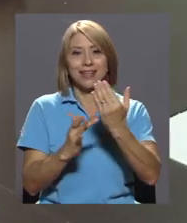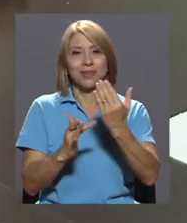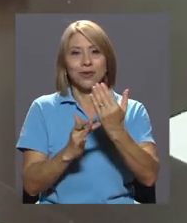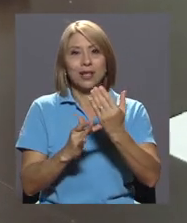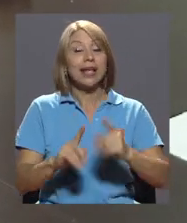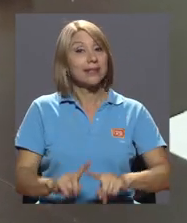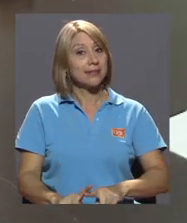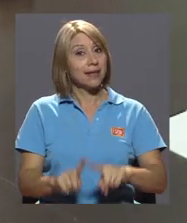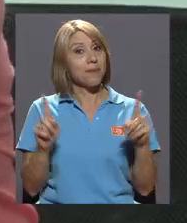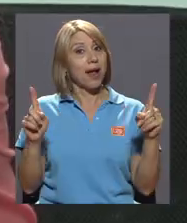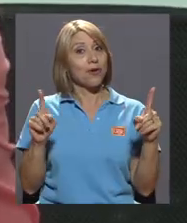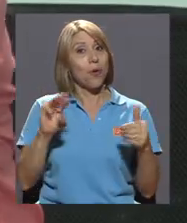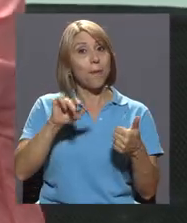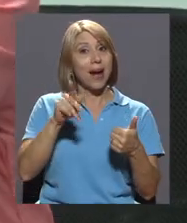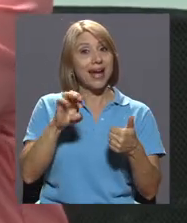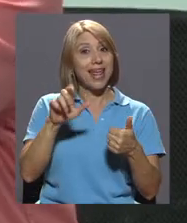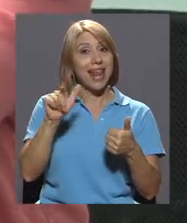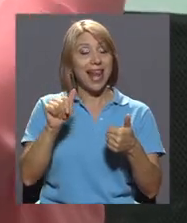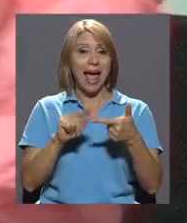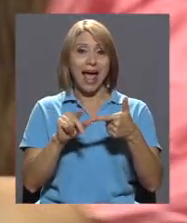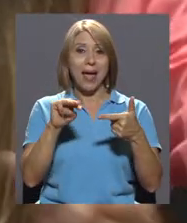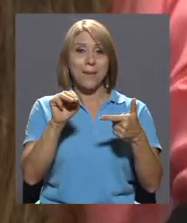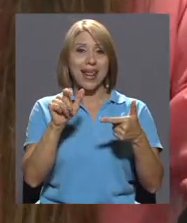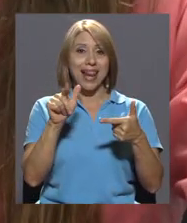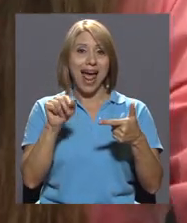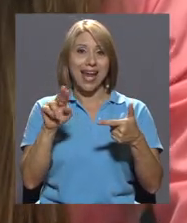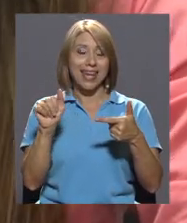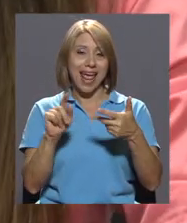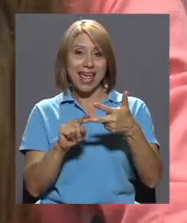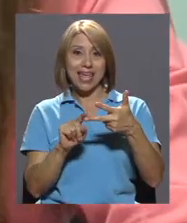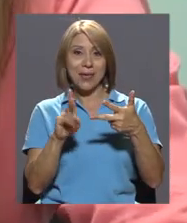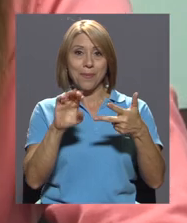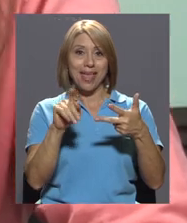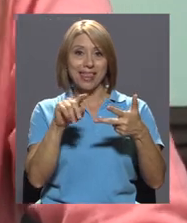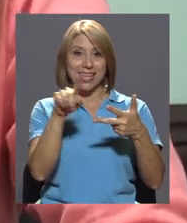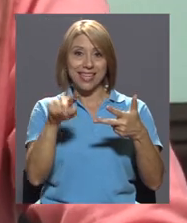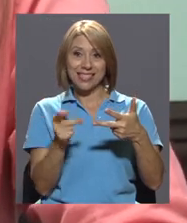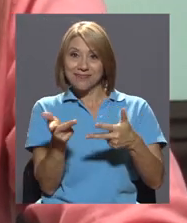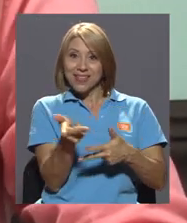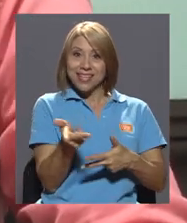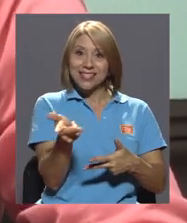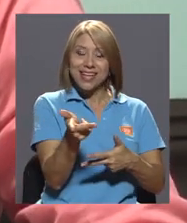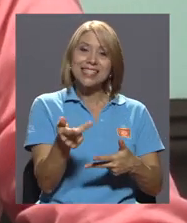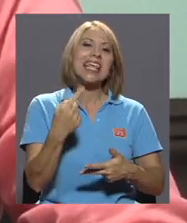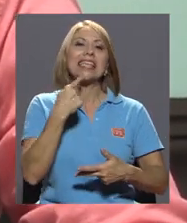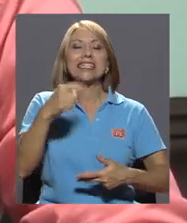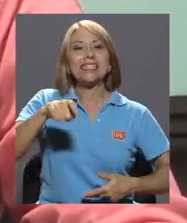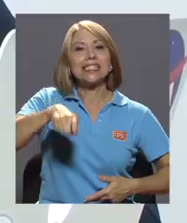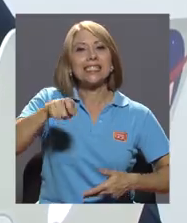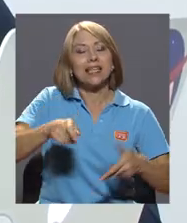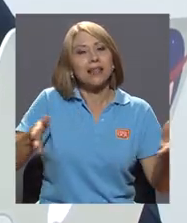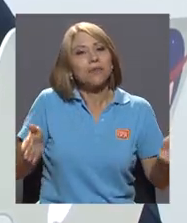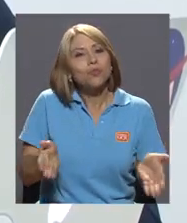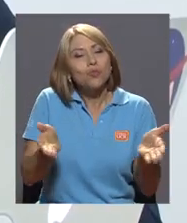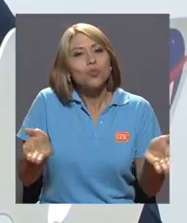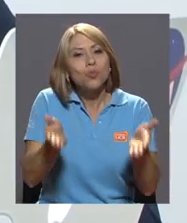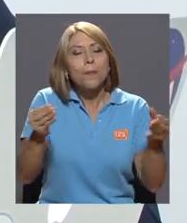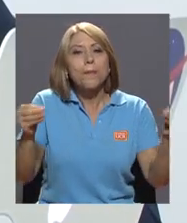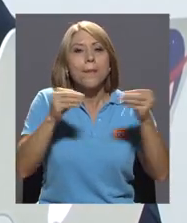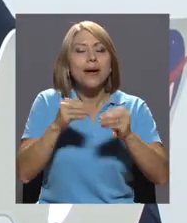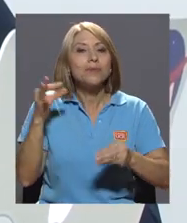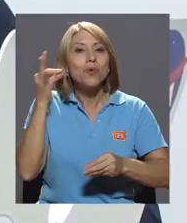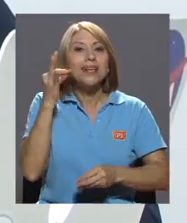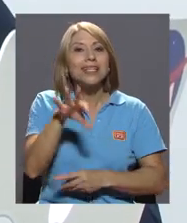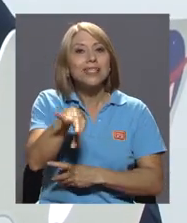Sin embargo, Mariela, Melania y Beatriz insisten en la necesidad de que se motive a más mujeres a